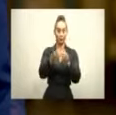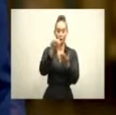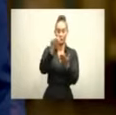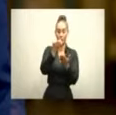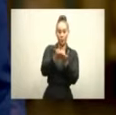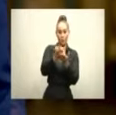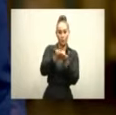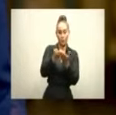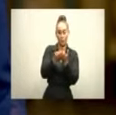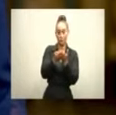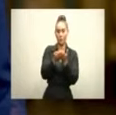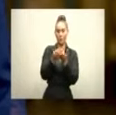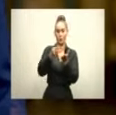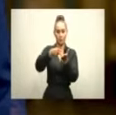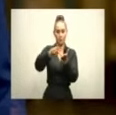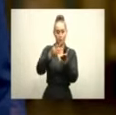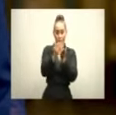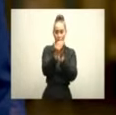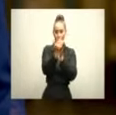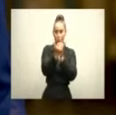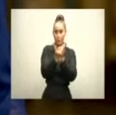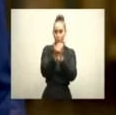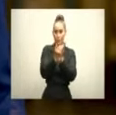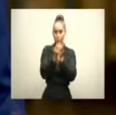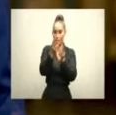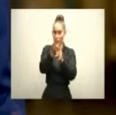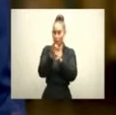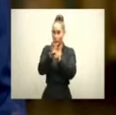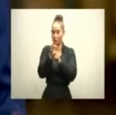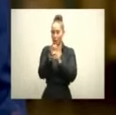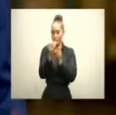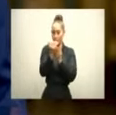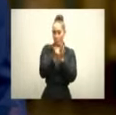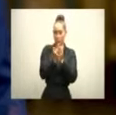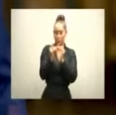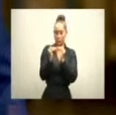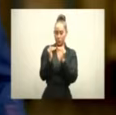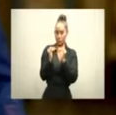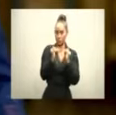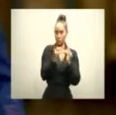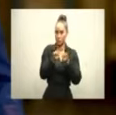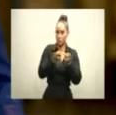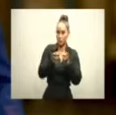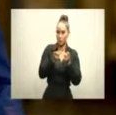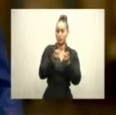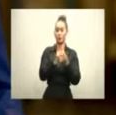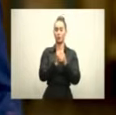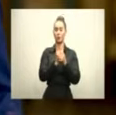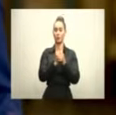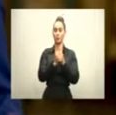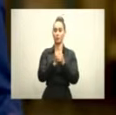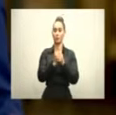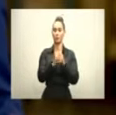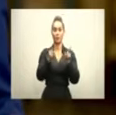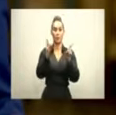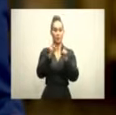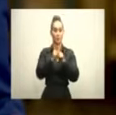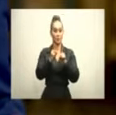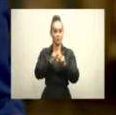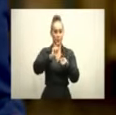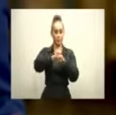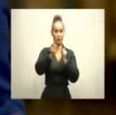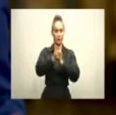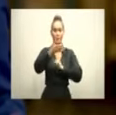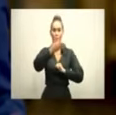reduciendo el déficit y manteniendo la deuda en parámetros prudentes, dadas las circunstancias, a la vez que mejoramos la